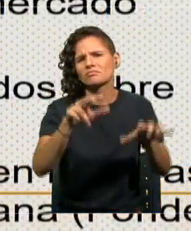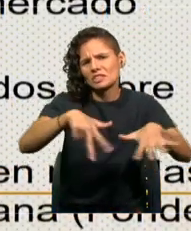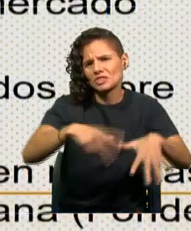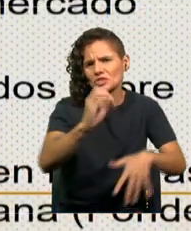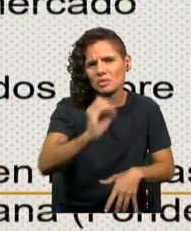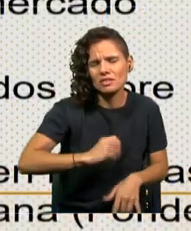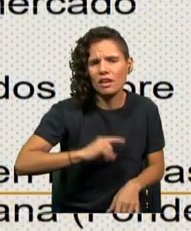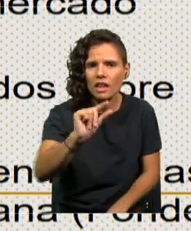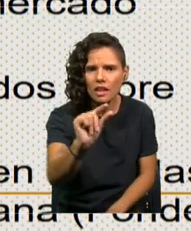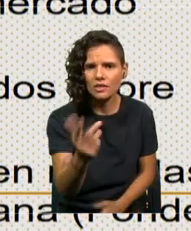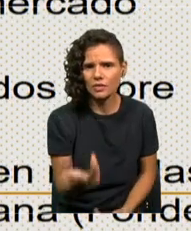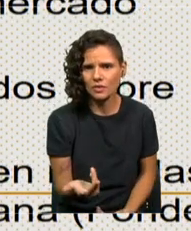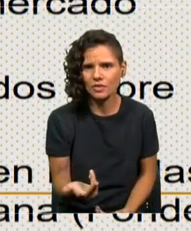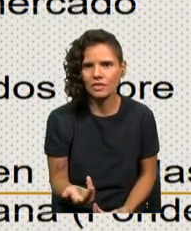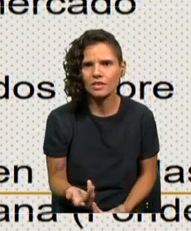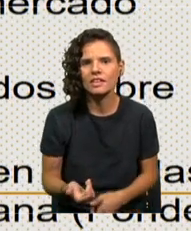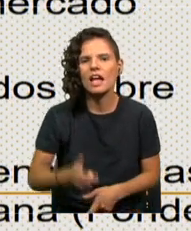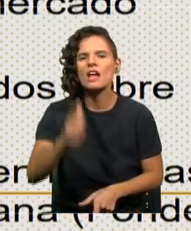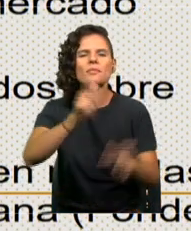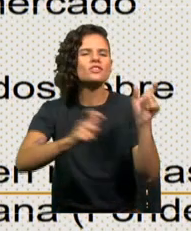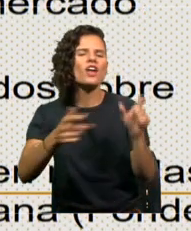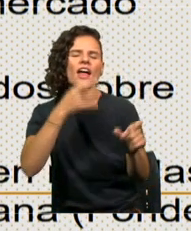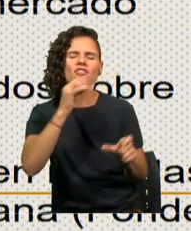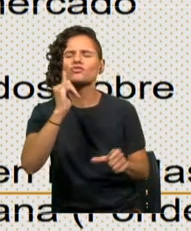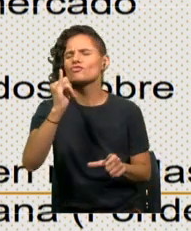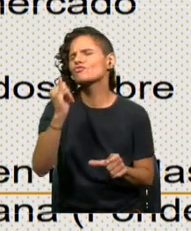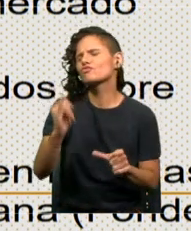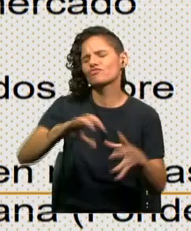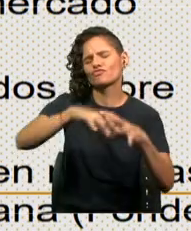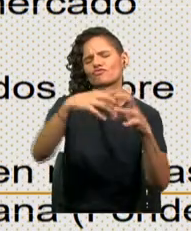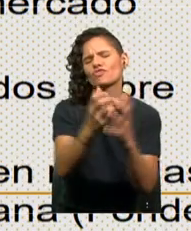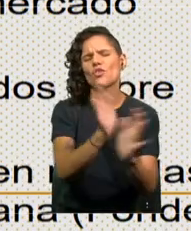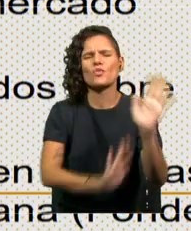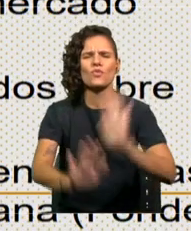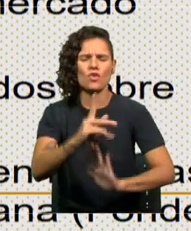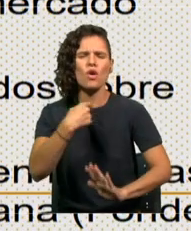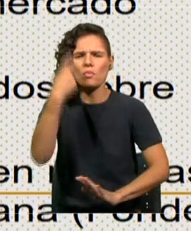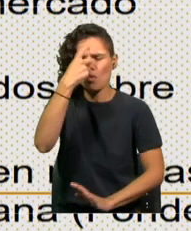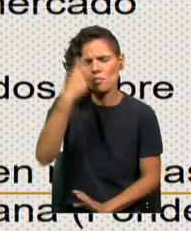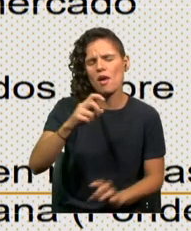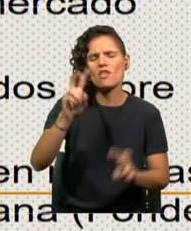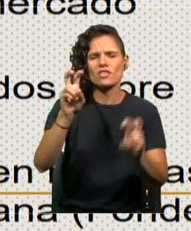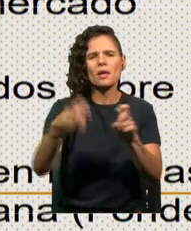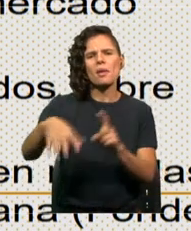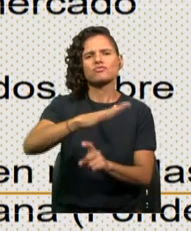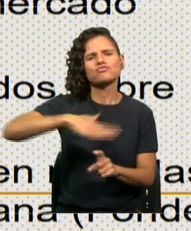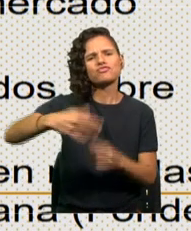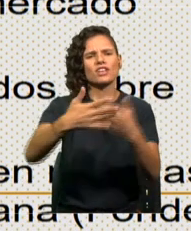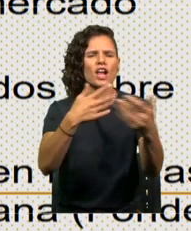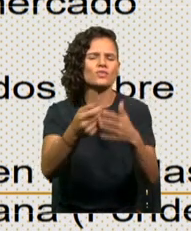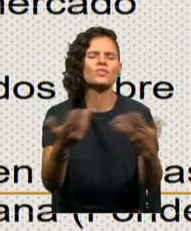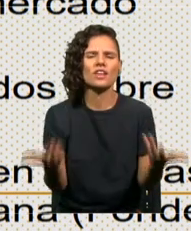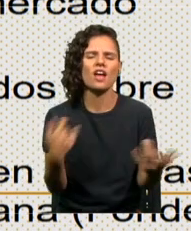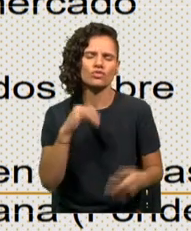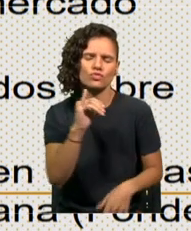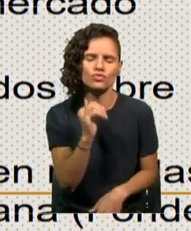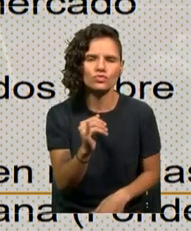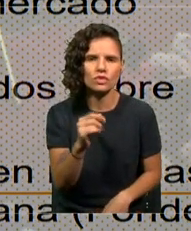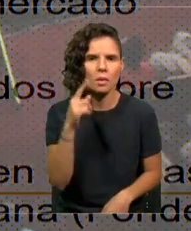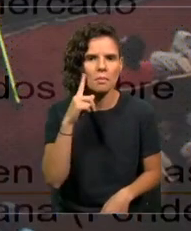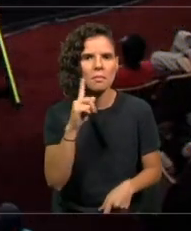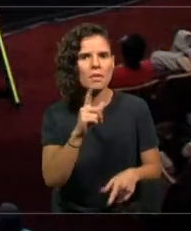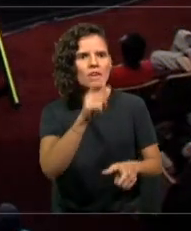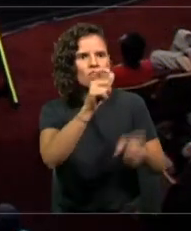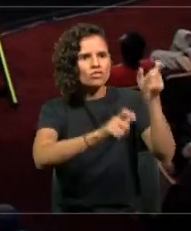Todo el mundo se dice ambientalista. Todo el mundo se dice, sí, yo estoy preocupado del medio ambiente, pero resulta que las élites